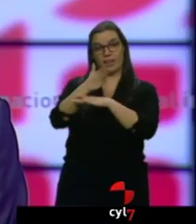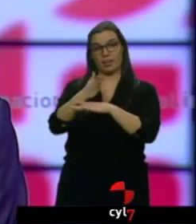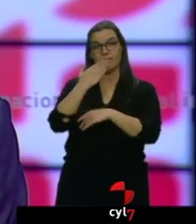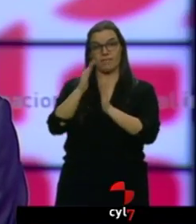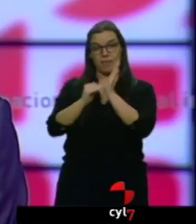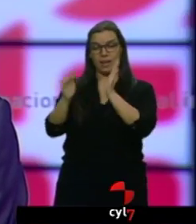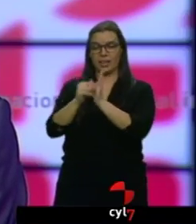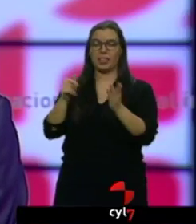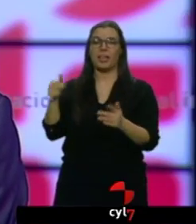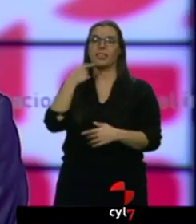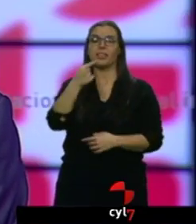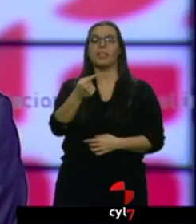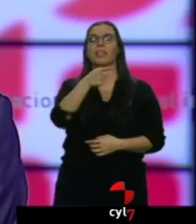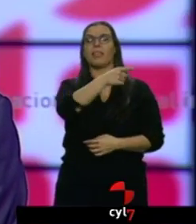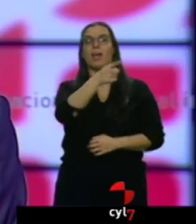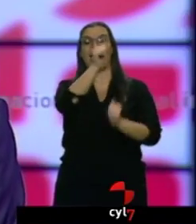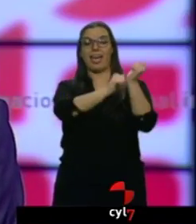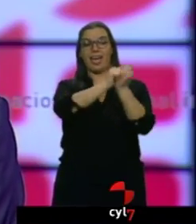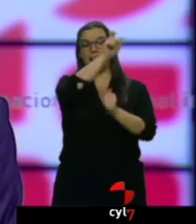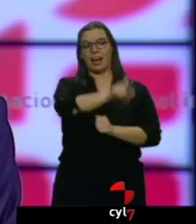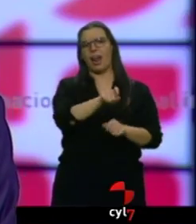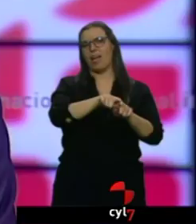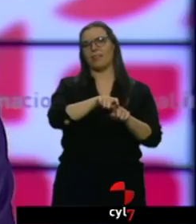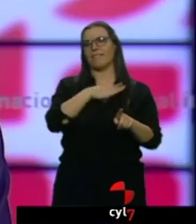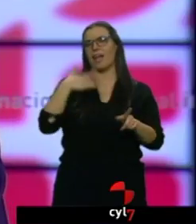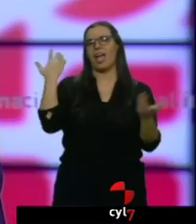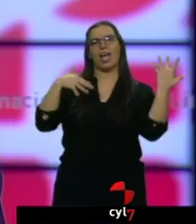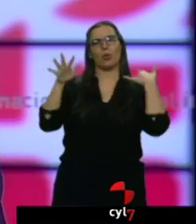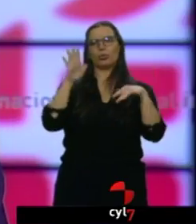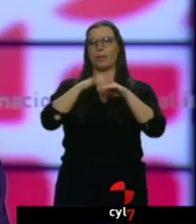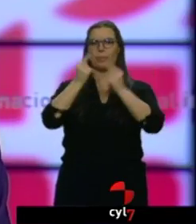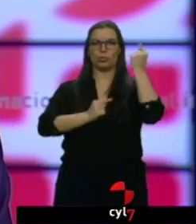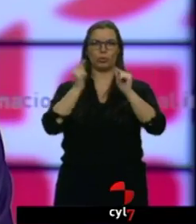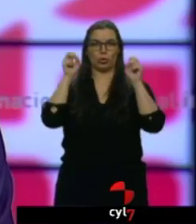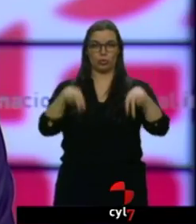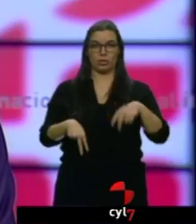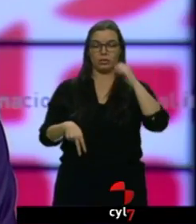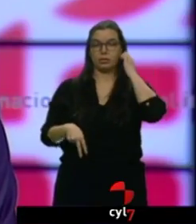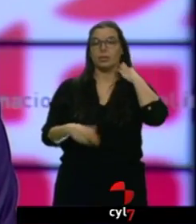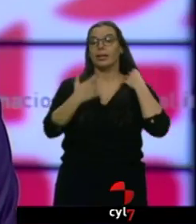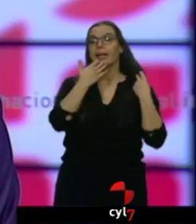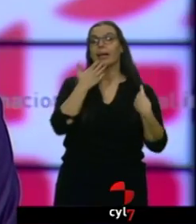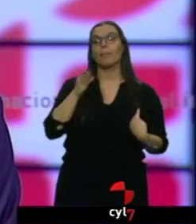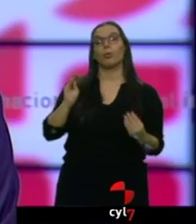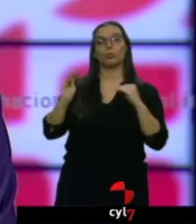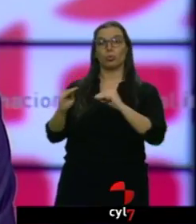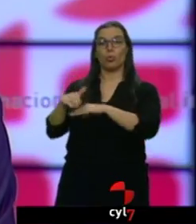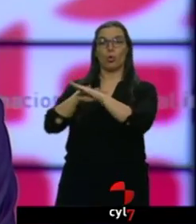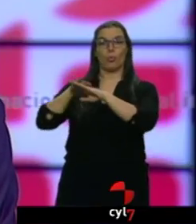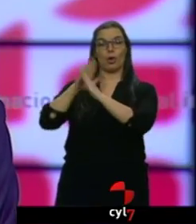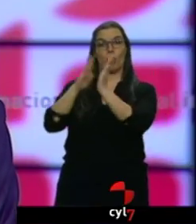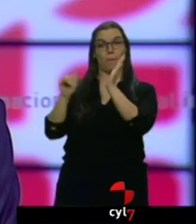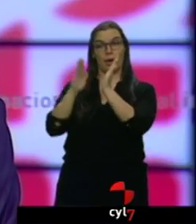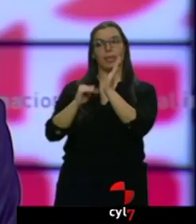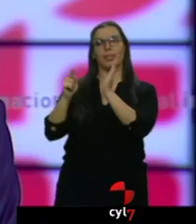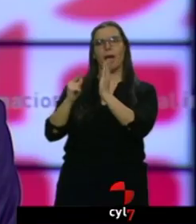Herrera de buscar excusas para no presentar esos presupuestos autonómicos. Puso como ejemplo al ejecutivo de Chimo Puig, que sí que ha registrado sus